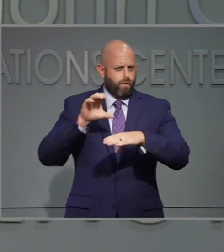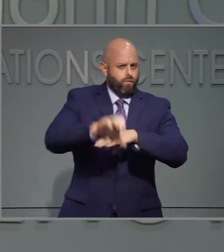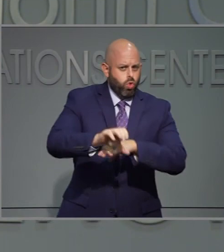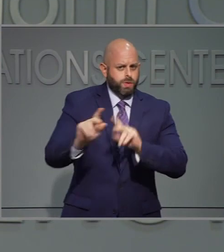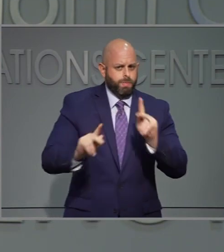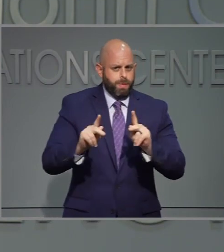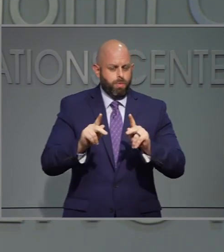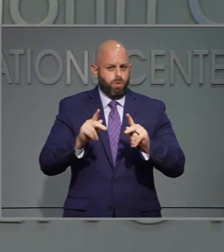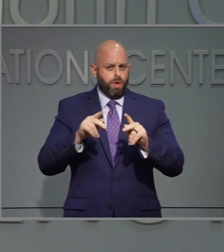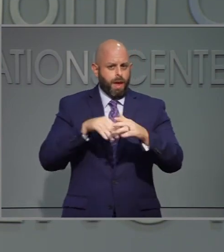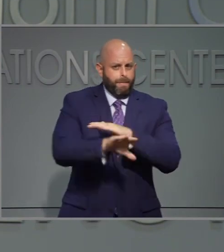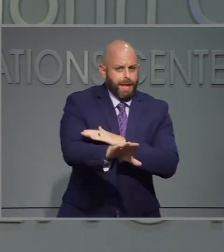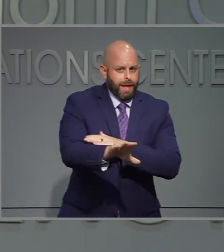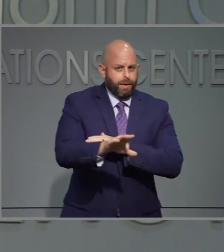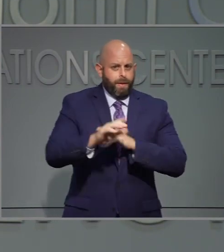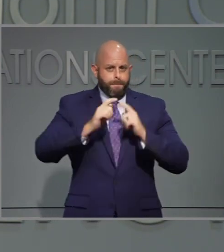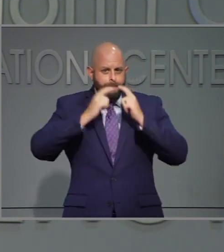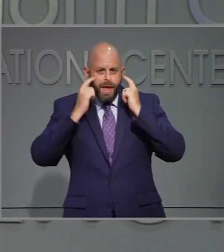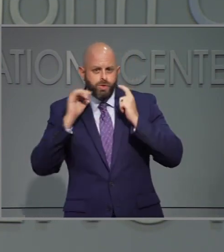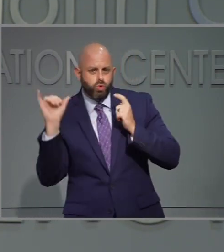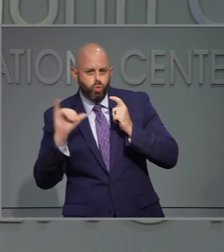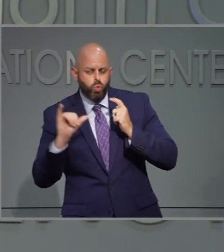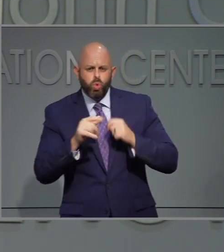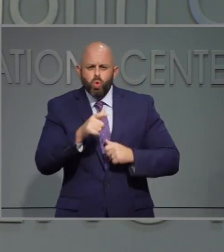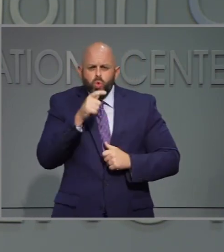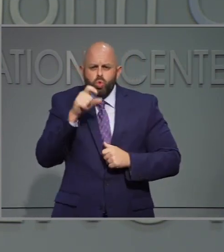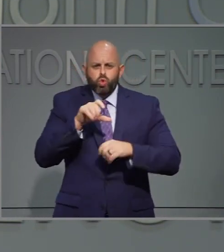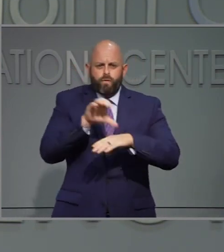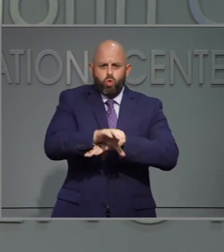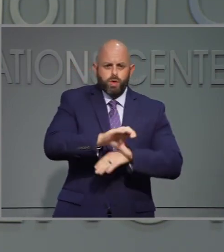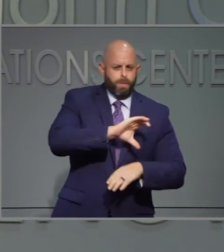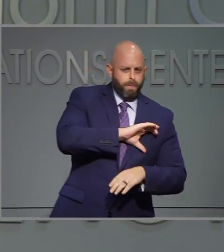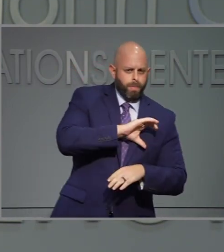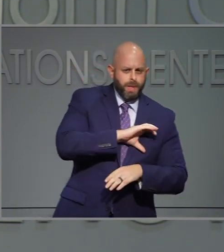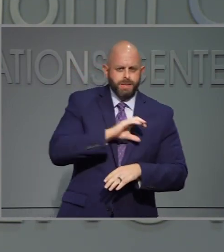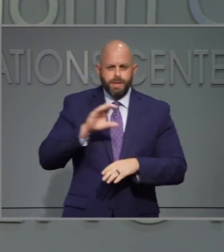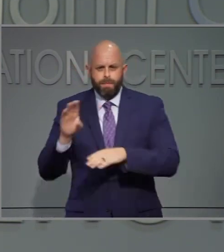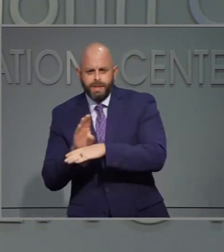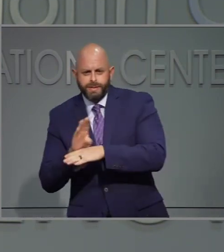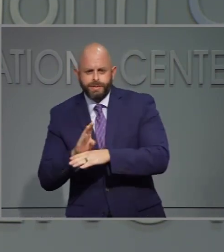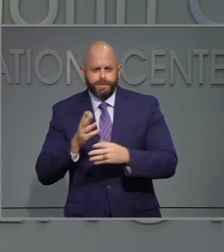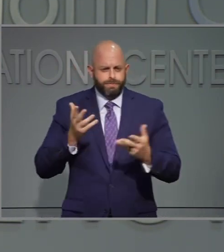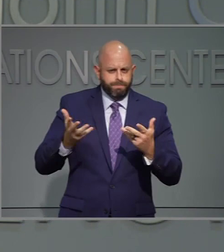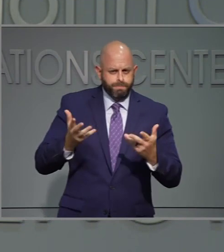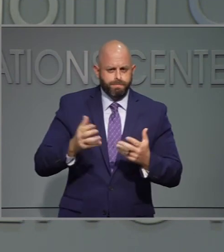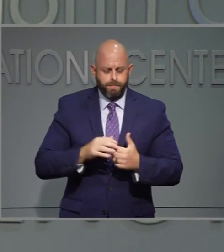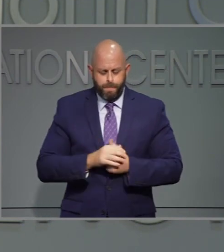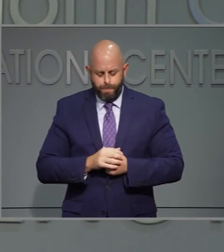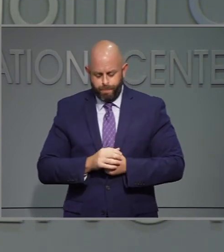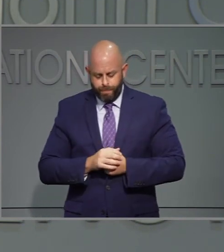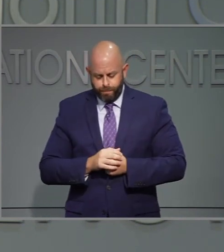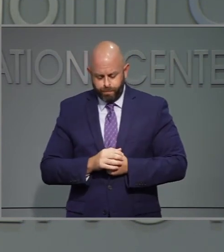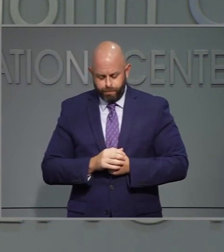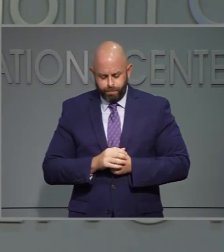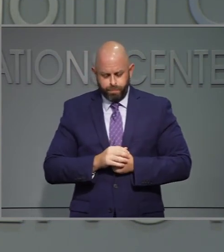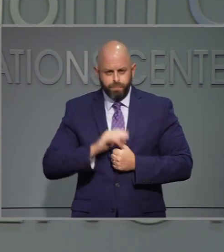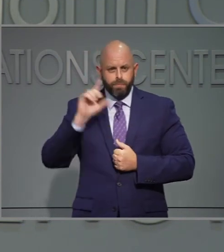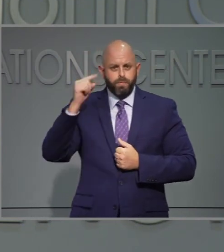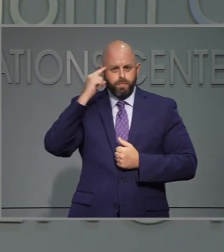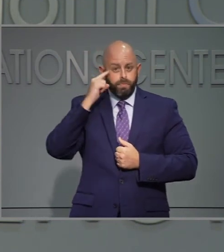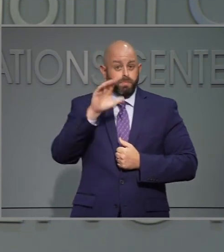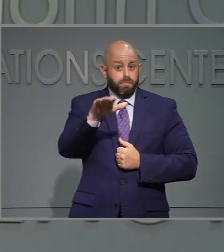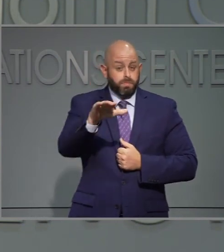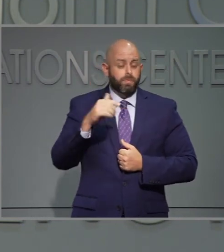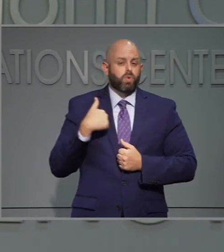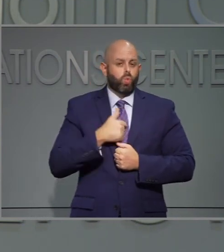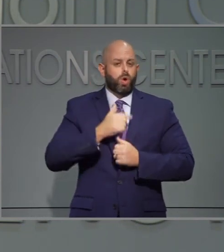O los negocios son los que deben obligar al a los clientes a usarlos. Y tengo una pregunta de seguimiento. Respuesta. Primero,